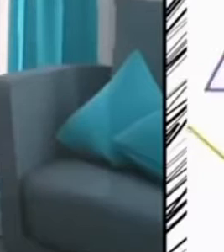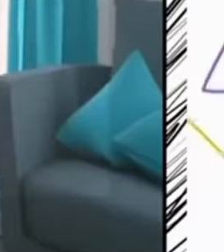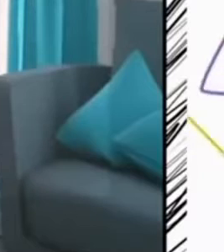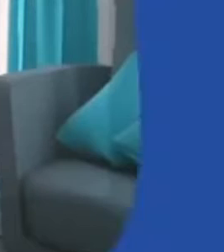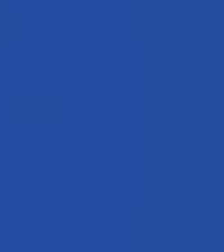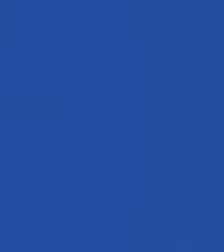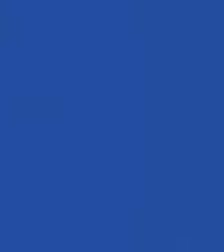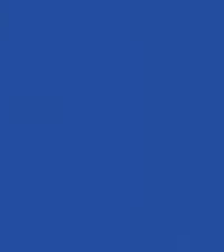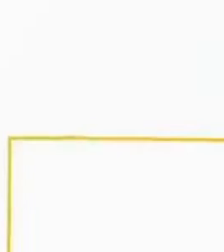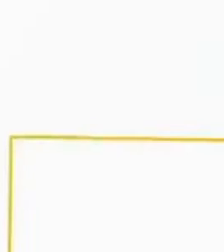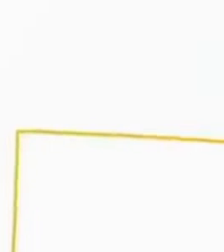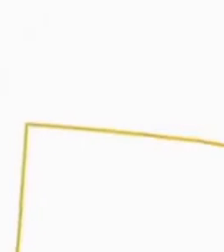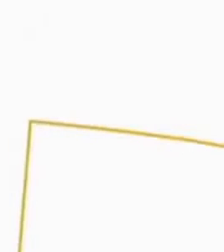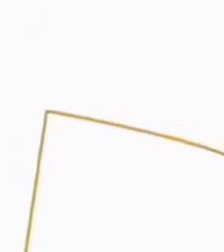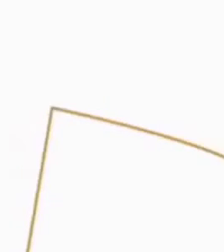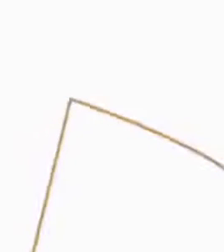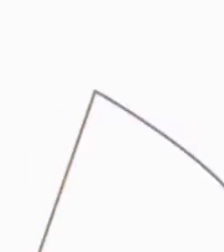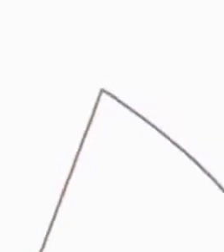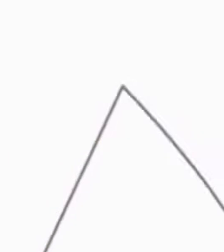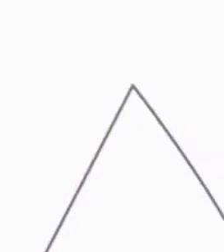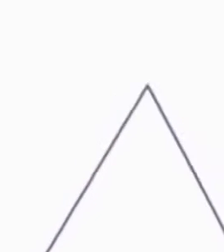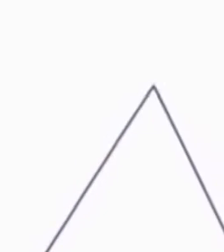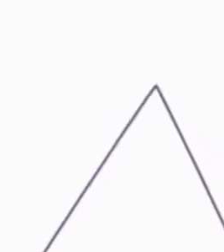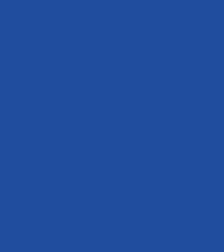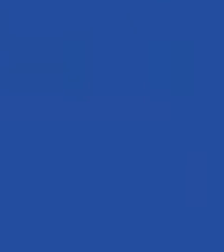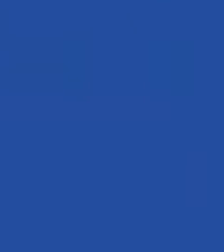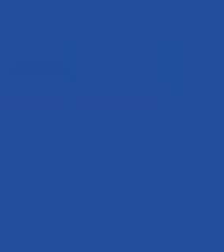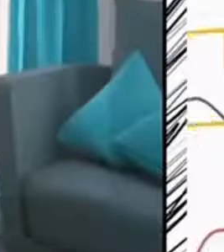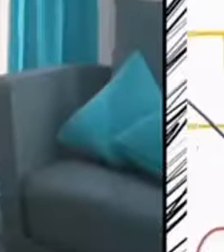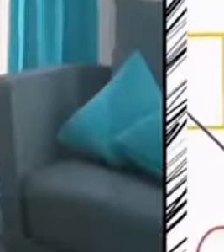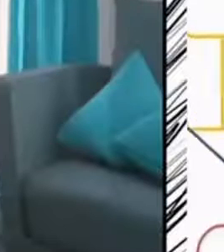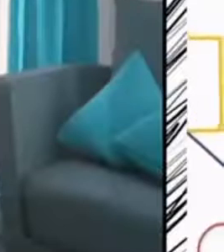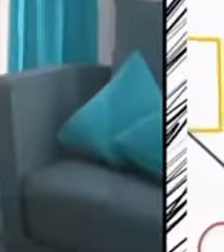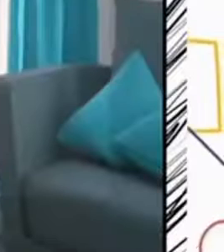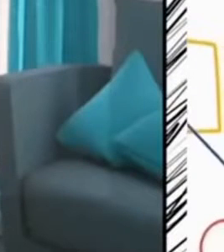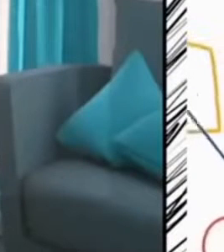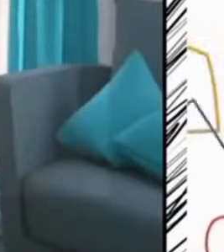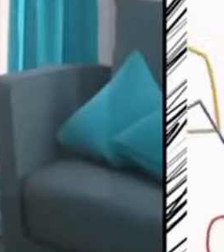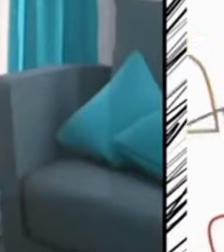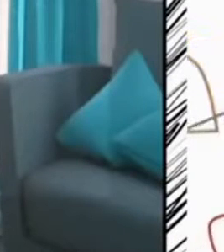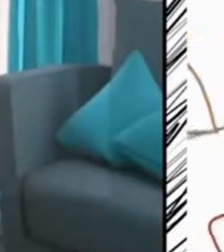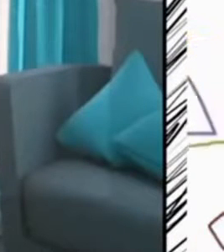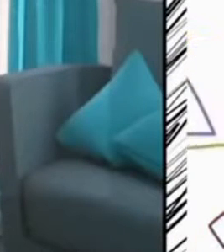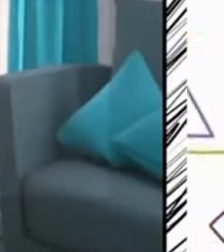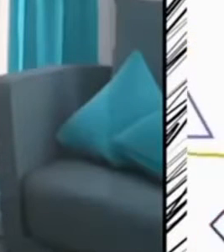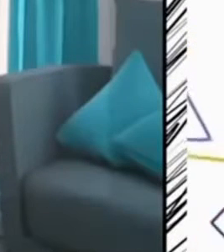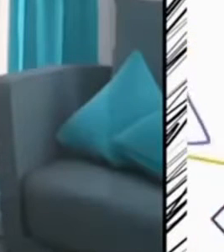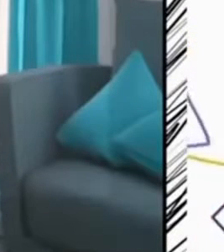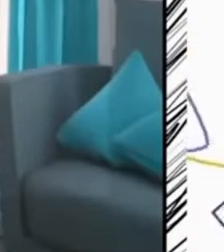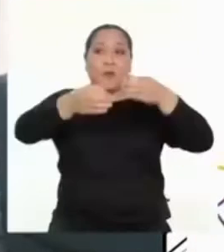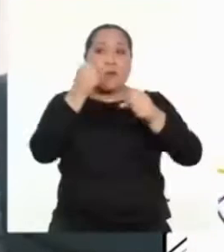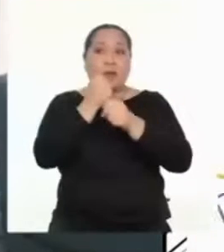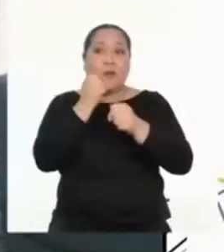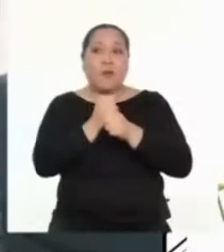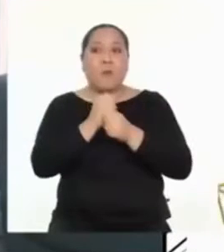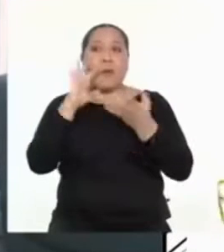cerebro para aprender mejor. ¿Cómo funciona el cerebro? Bueno, nuestro cerebro funciona